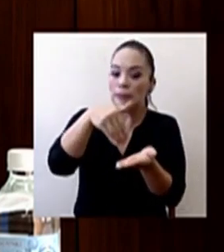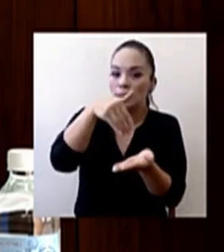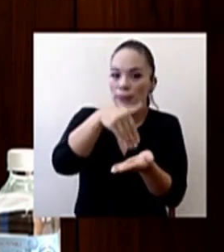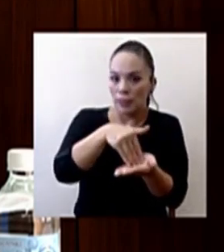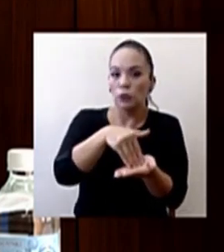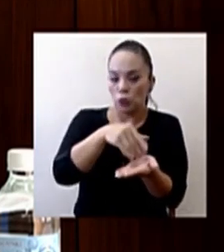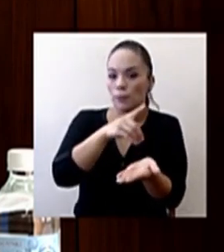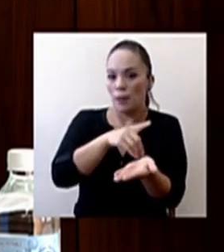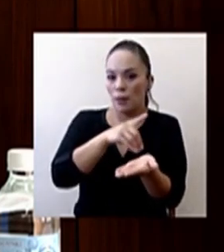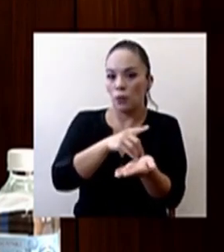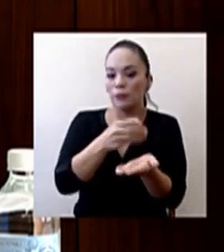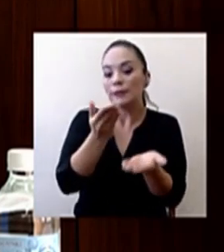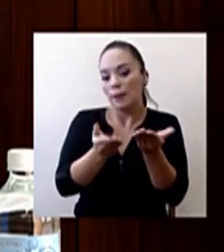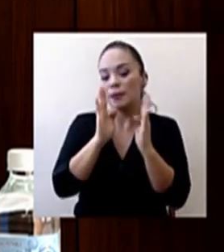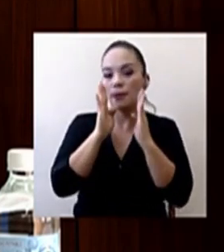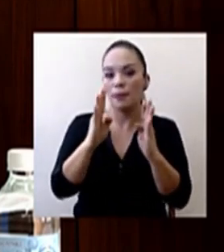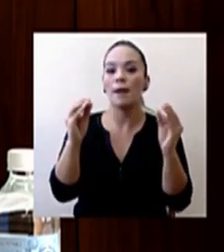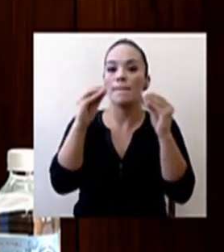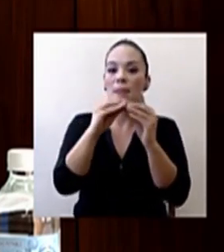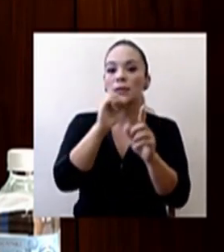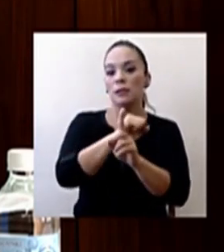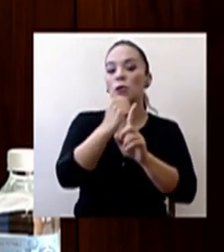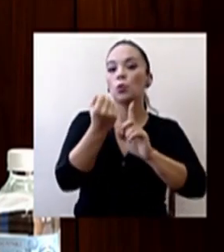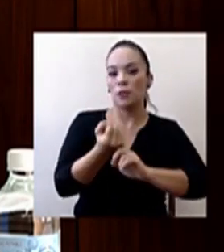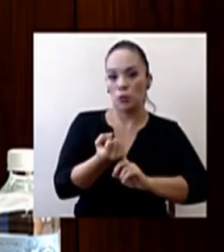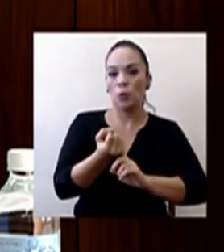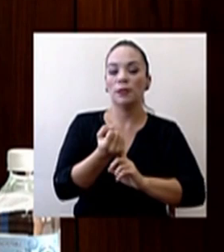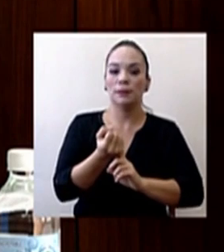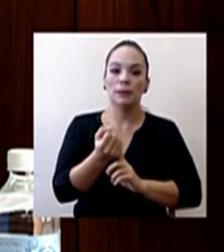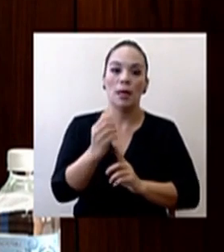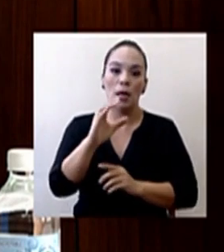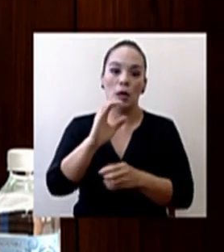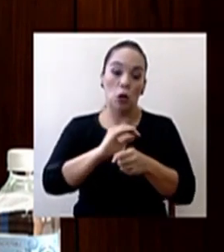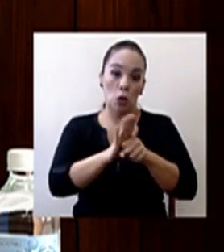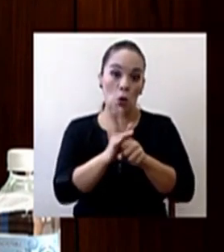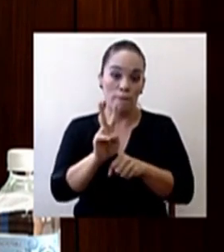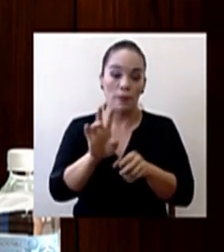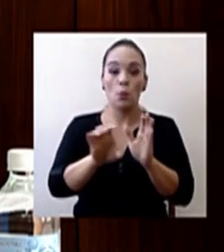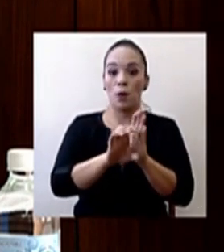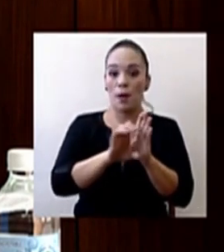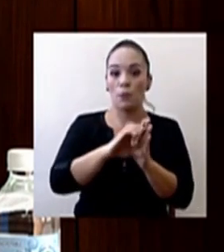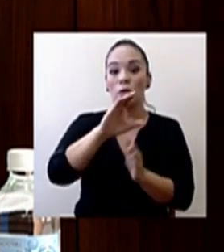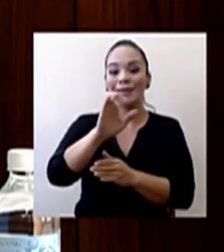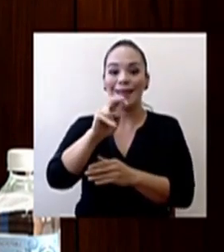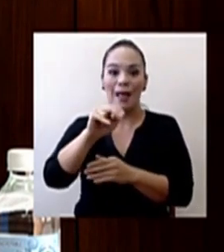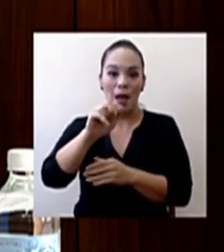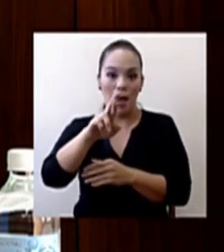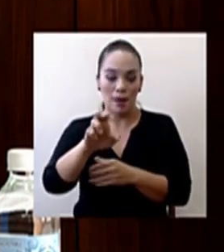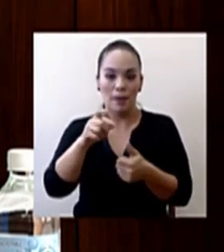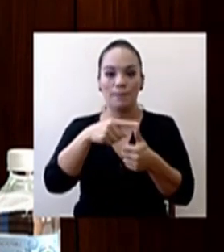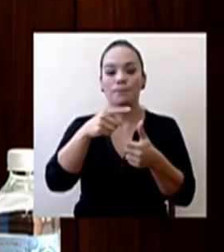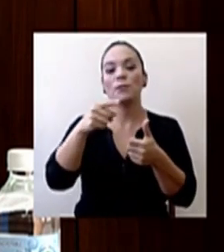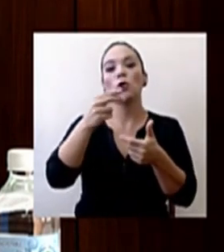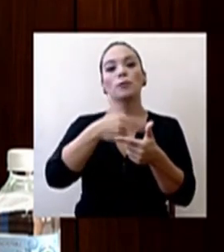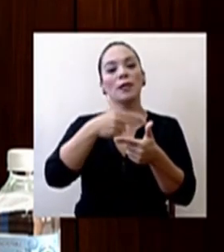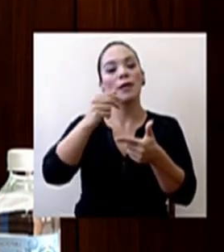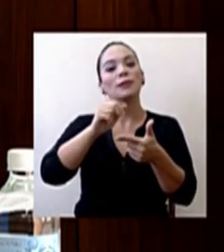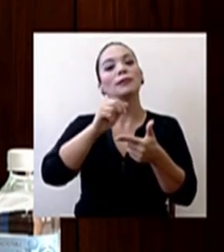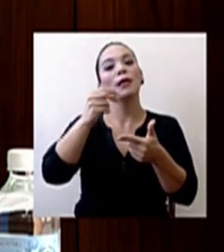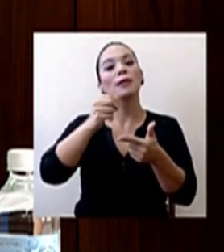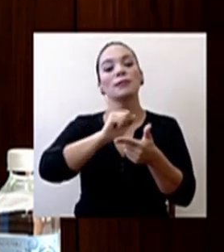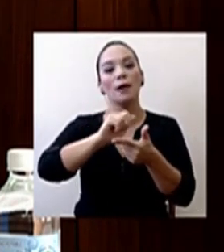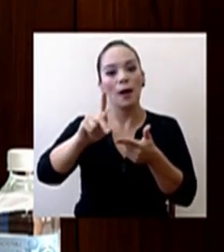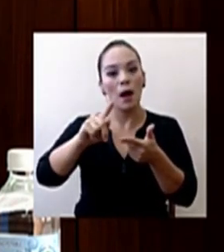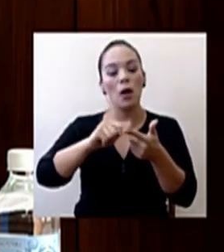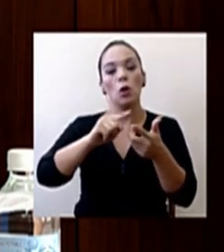más casos de COVID-19, como lo son Cenare y los hospitales de Alajuela, Cartago, Pérez Celedón, San Carlos,